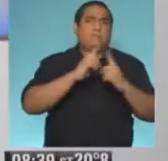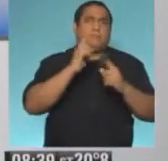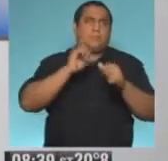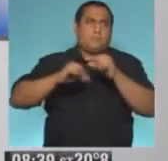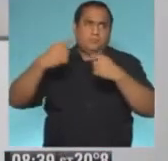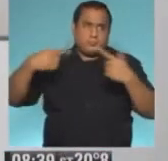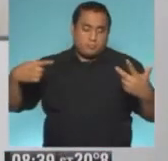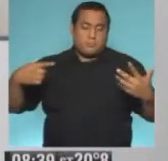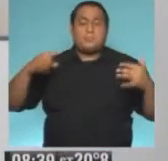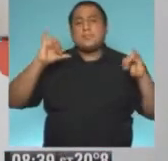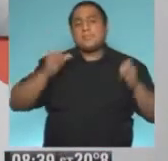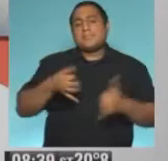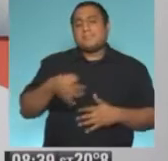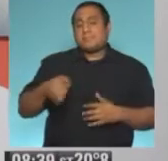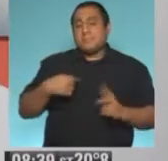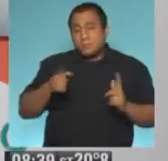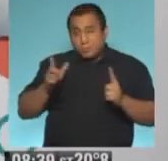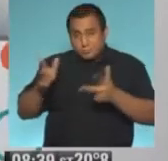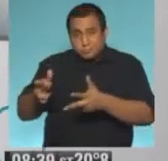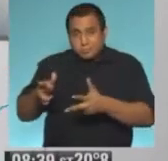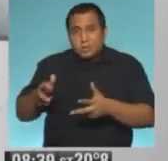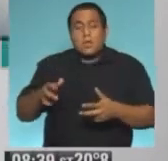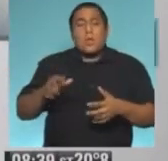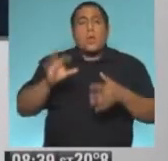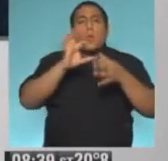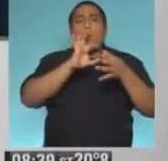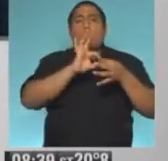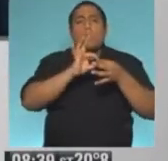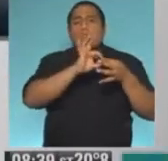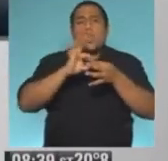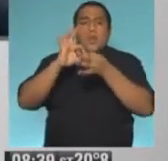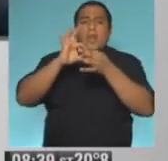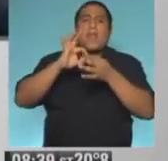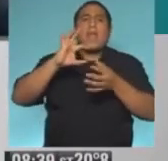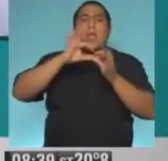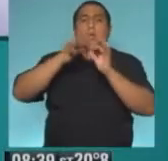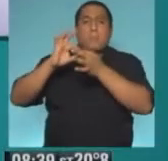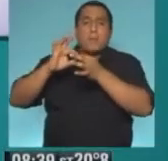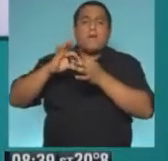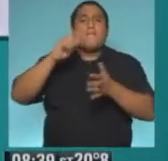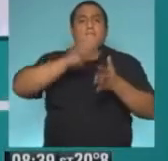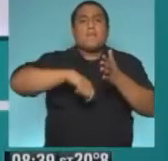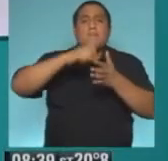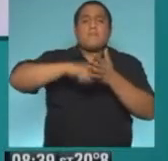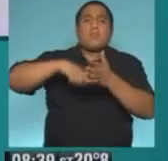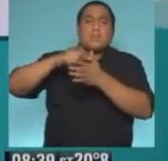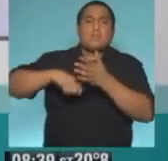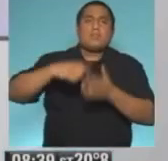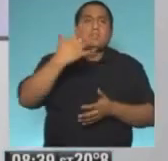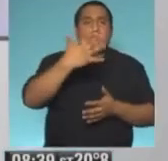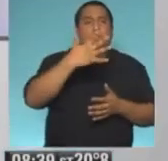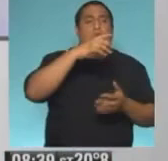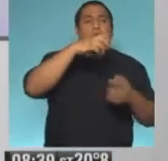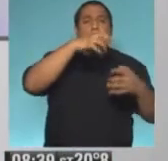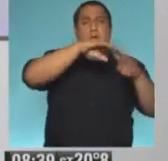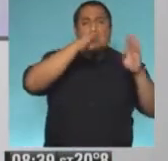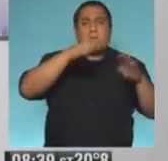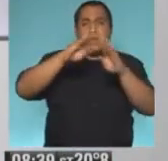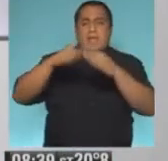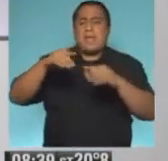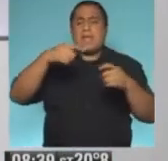Exactamente, Nati, como te comentaba, la Unión Europea ha firmado contratos con 5 de los proveedores, 5 empresas, bueno, de las más